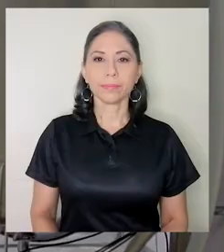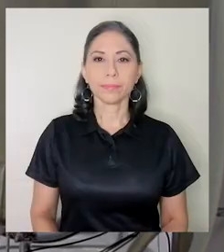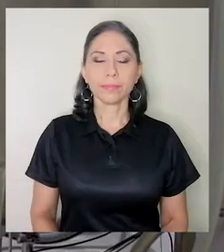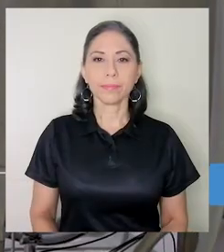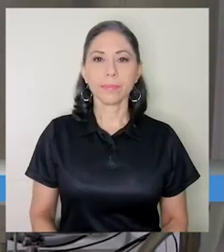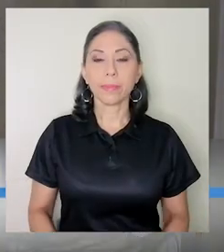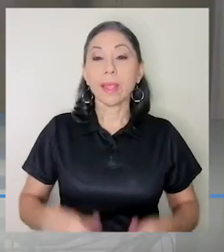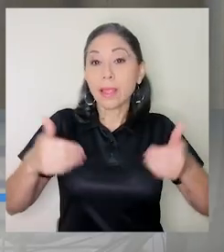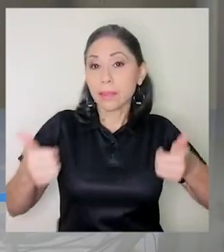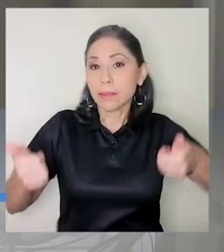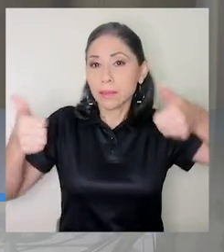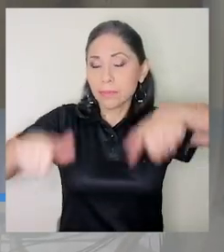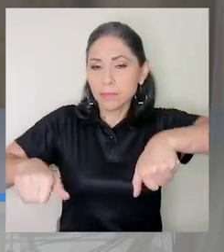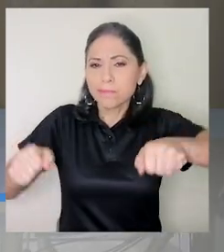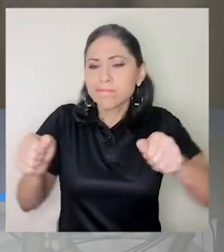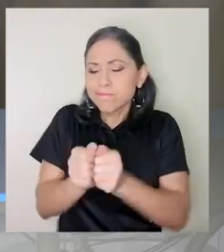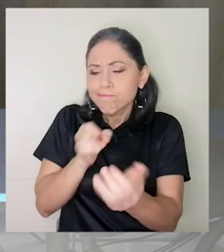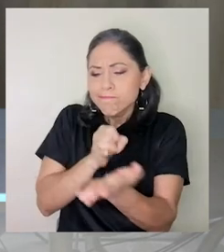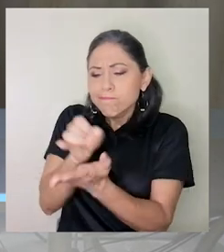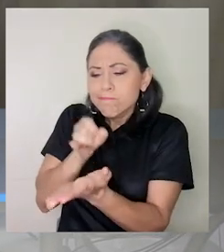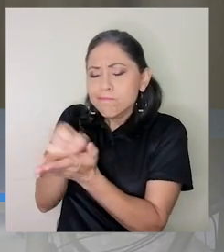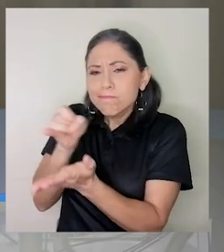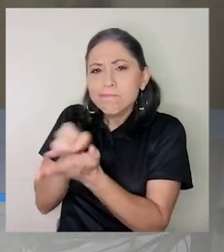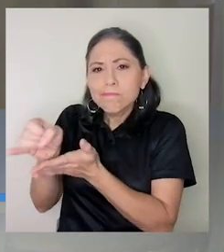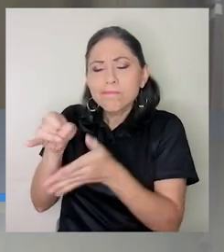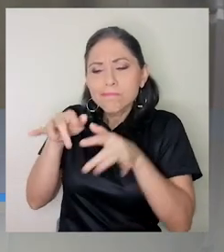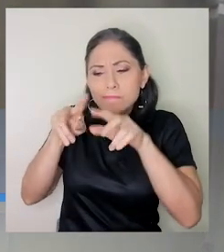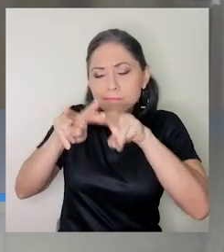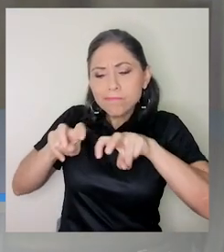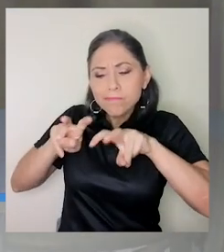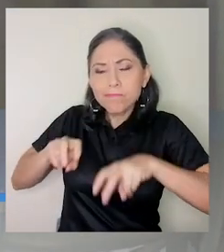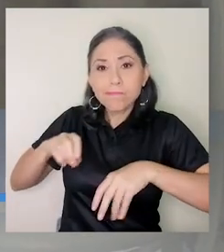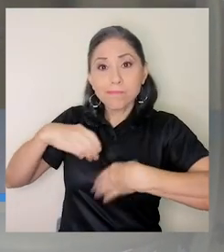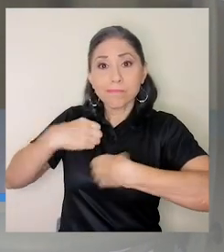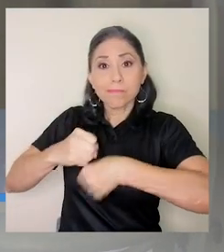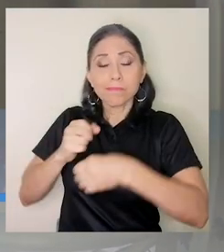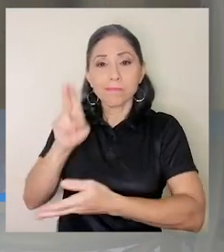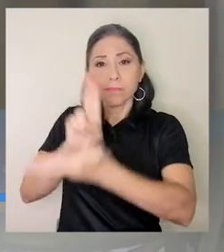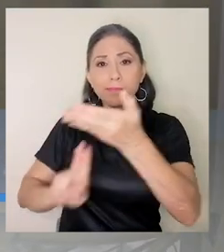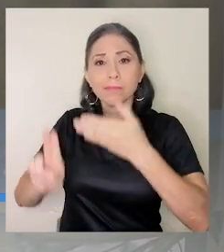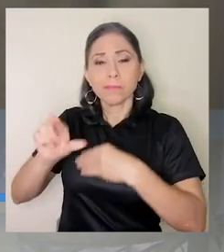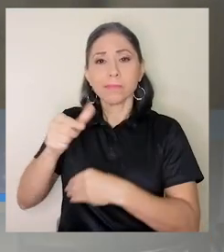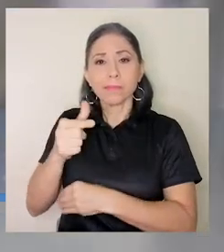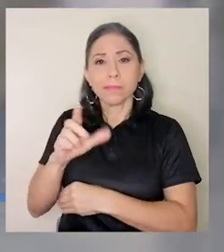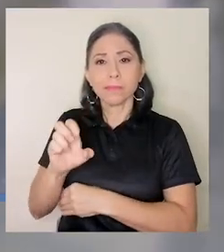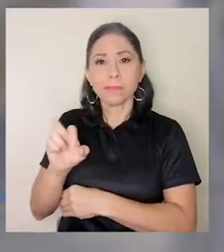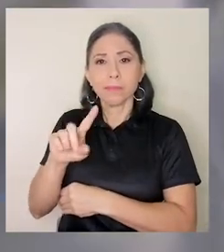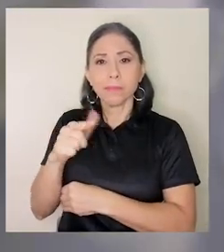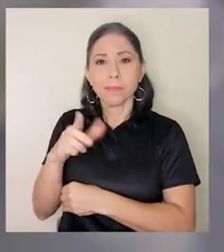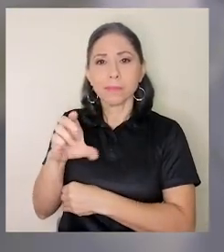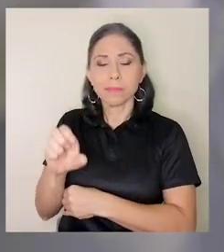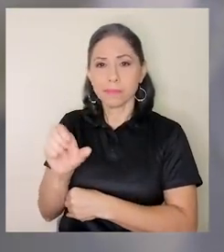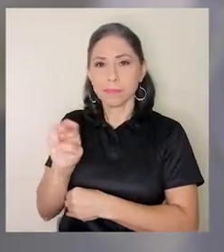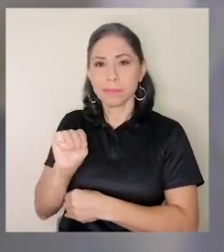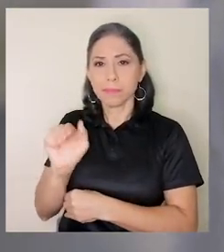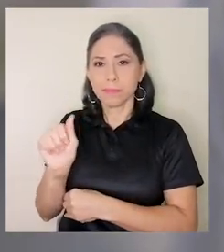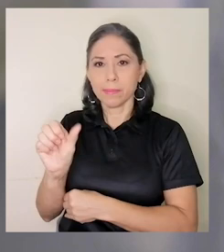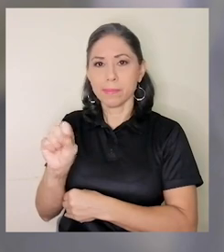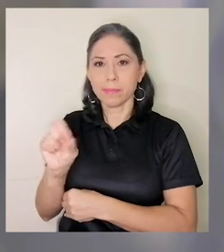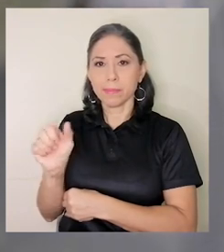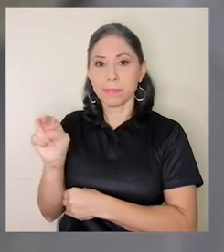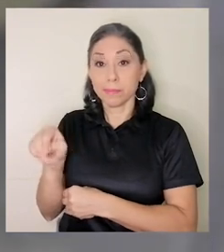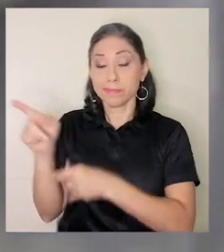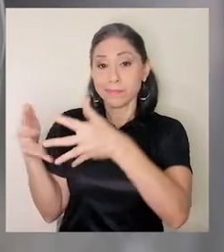De acuerdo con los estudios realizados por la Universidad de George Mason de Estados Unidos, se determinó que las dos